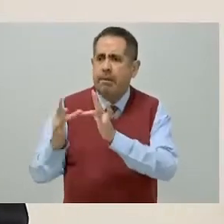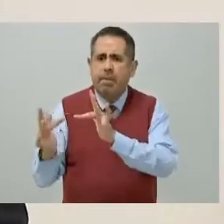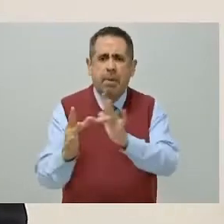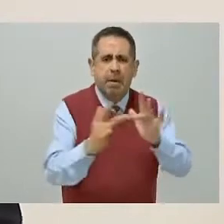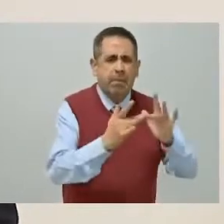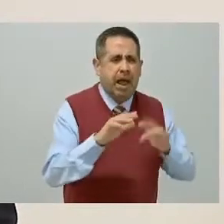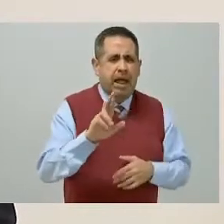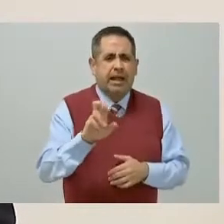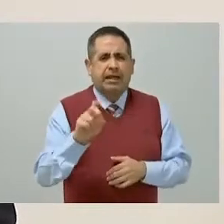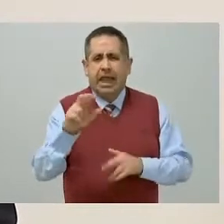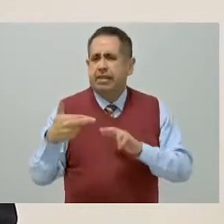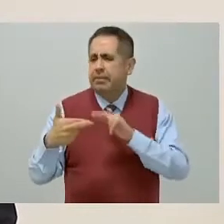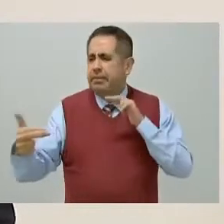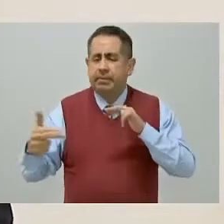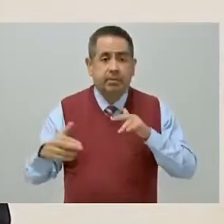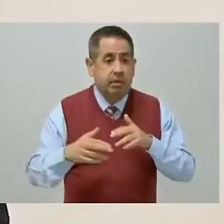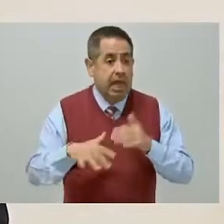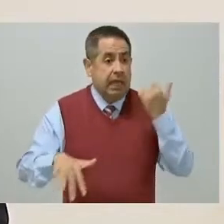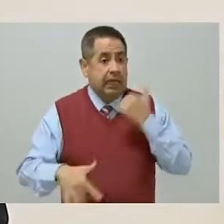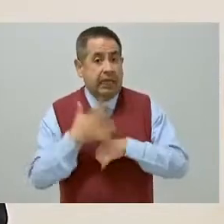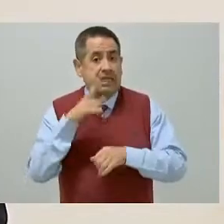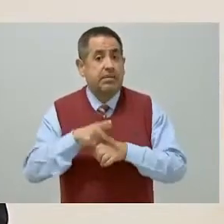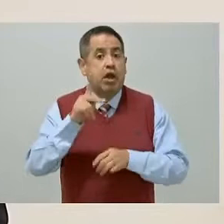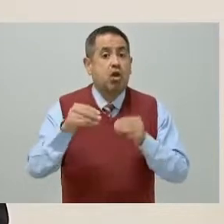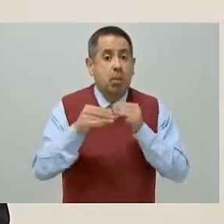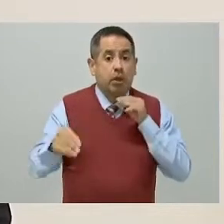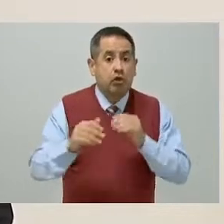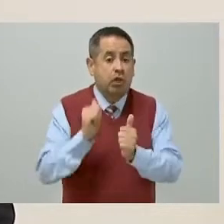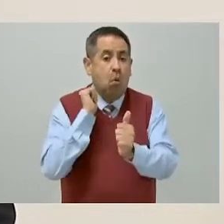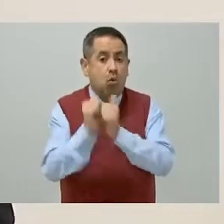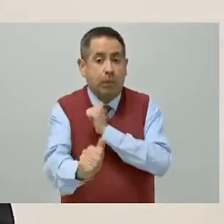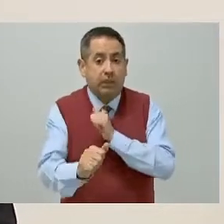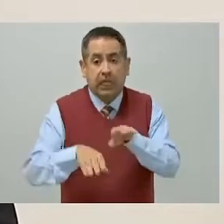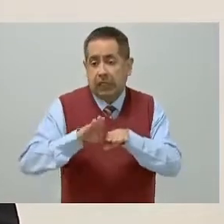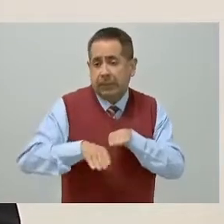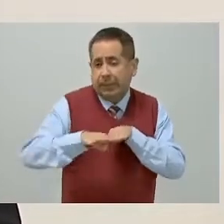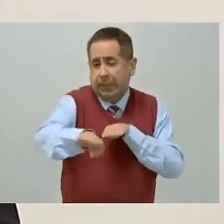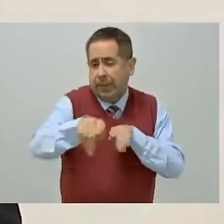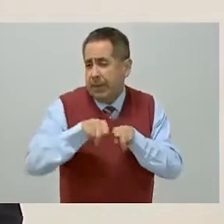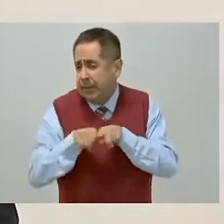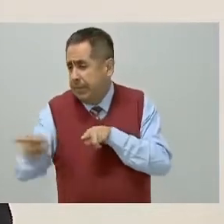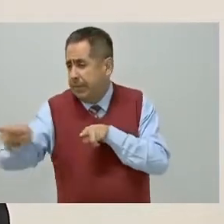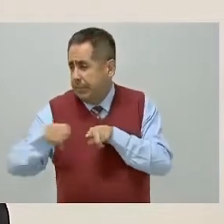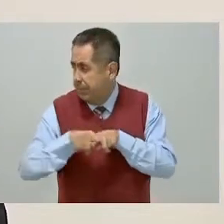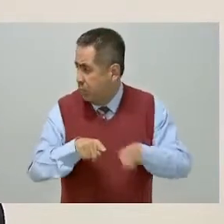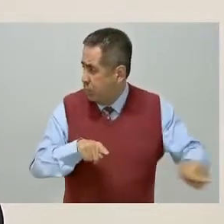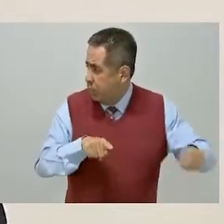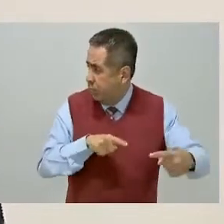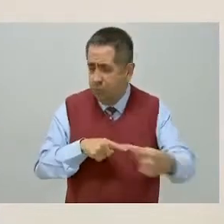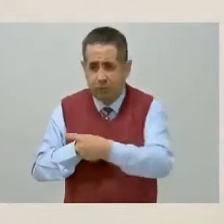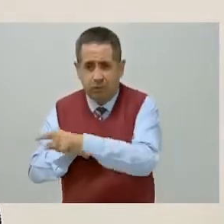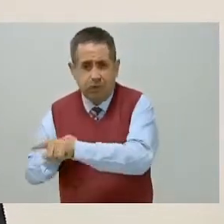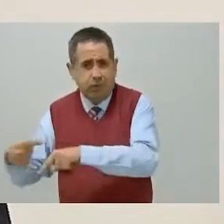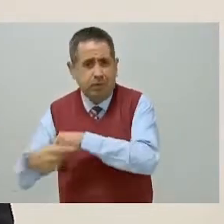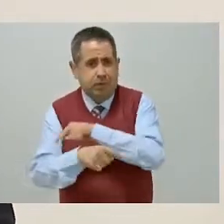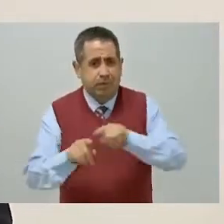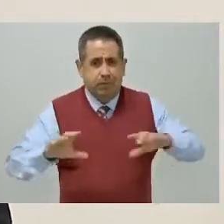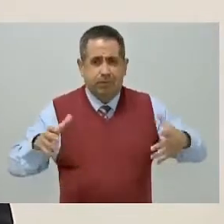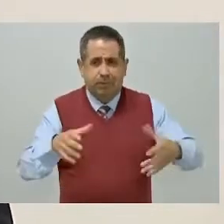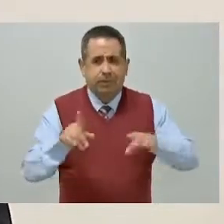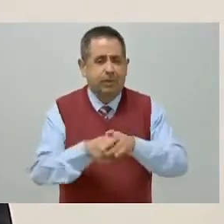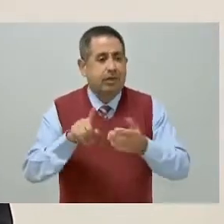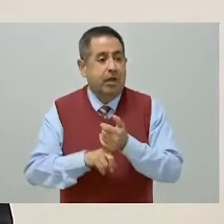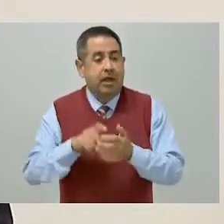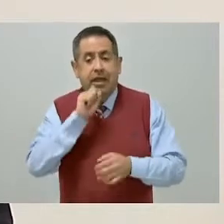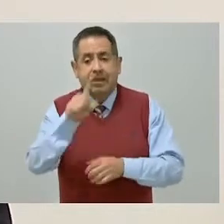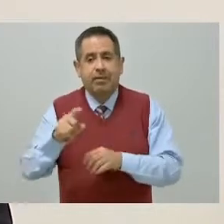conformada por más de 15 mil kilómetros de carreteras y autopistas, más de 4 mil kilómetros de vías férreas y un aeropuerto